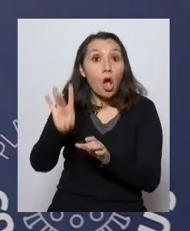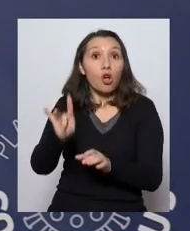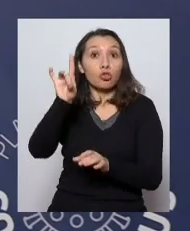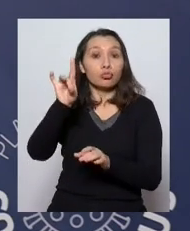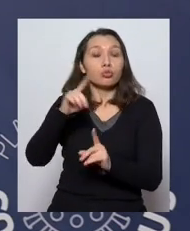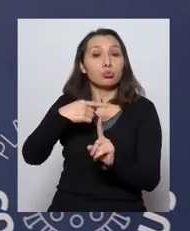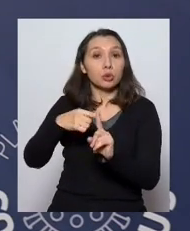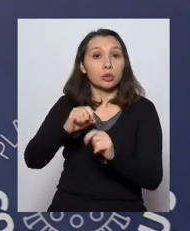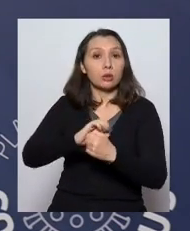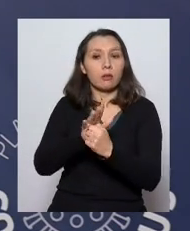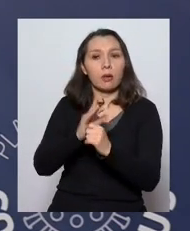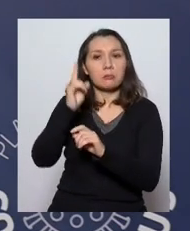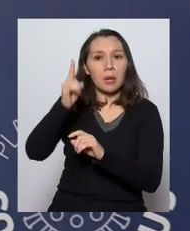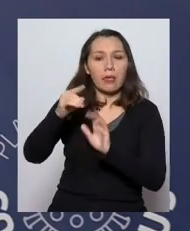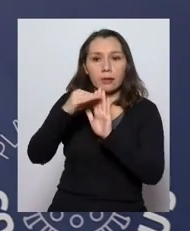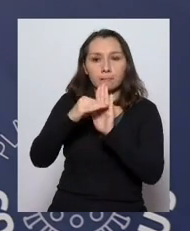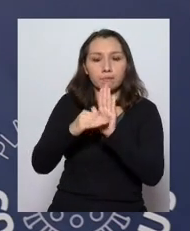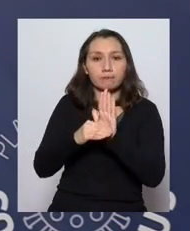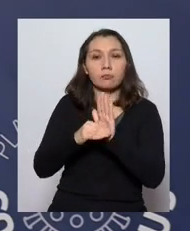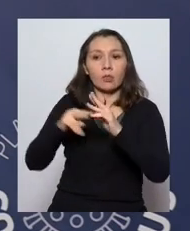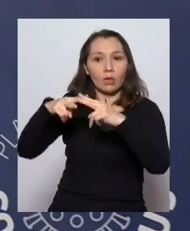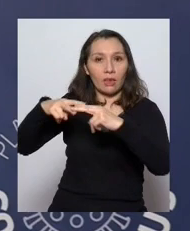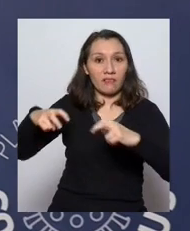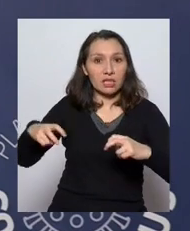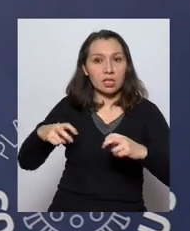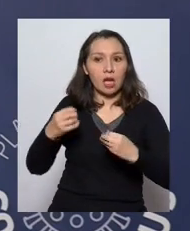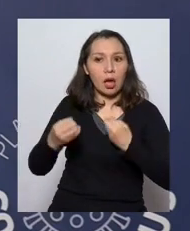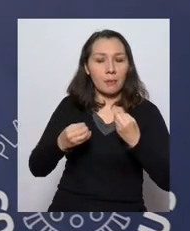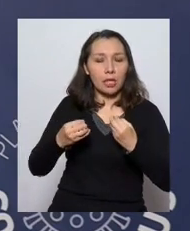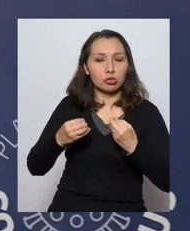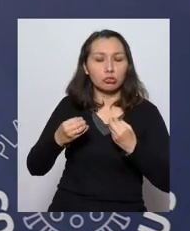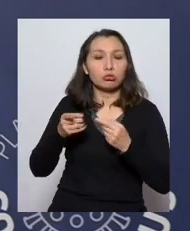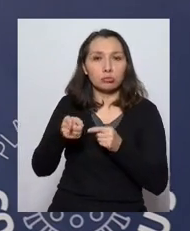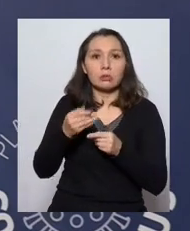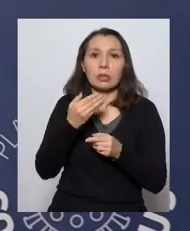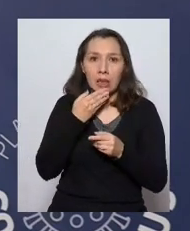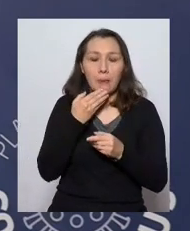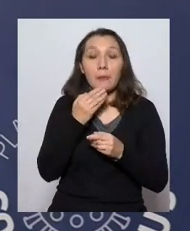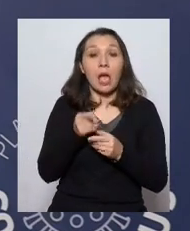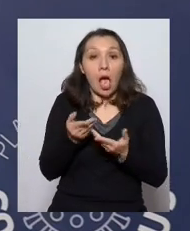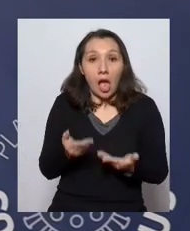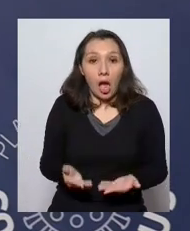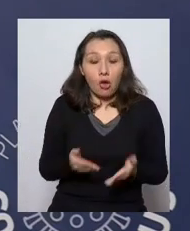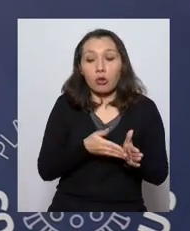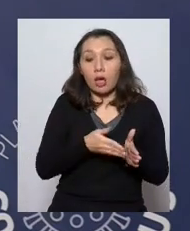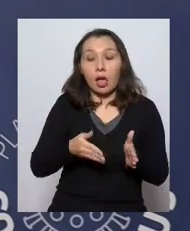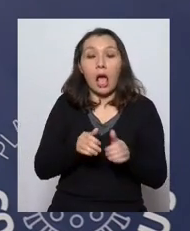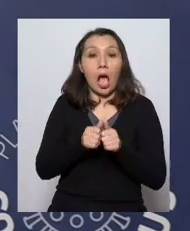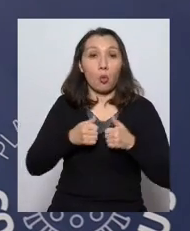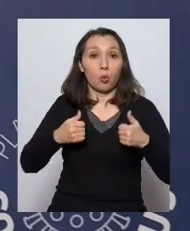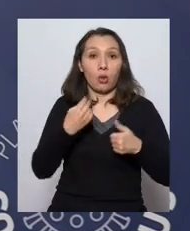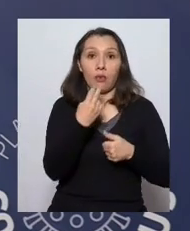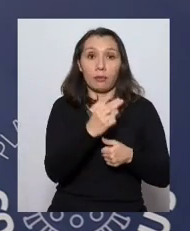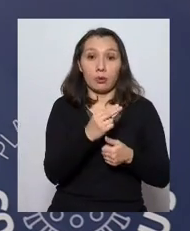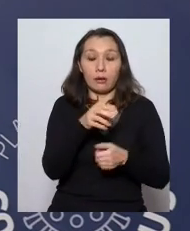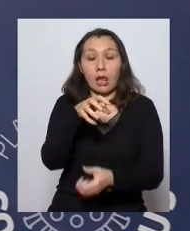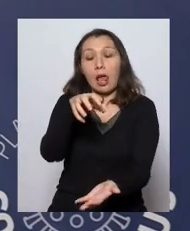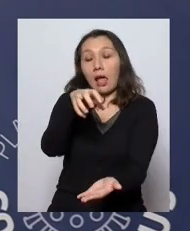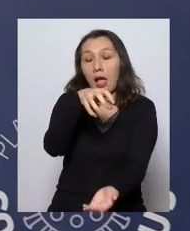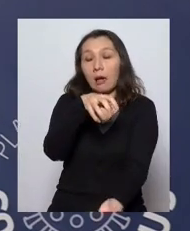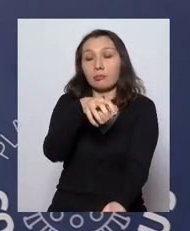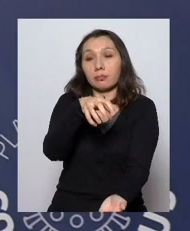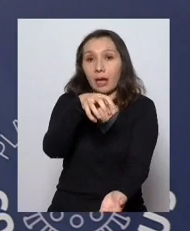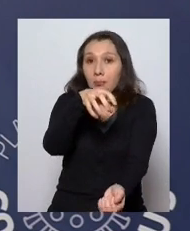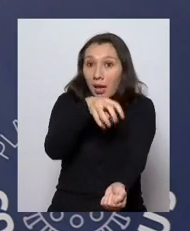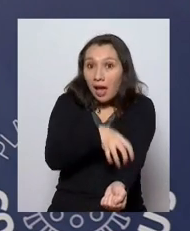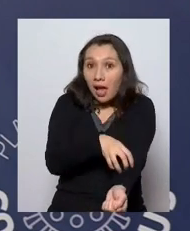toma las medidas necesarias hace una investigación epidemiológica y en eso se encuentra la autoridad sanitaria en la región de